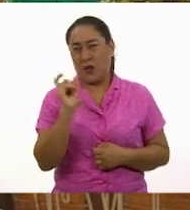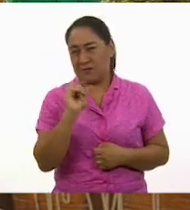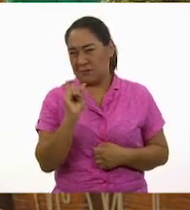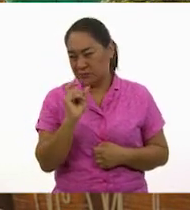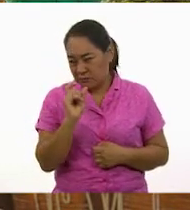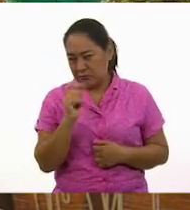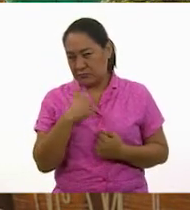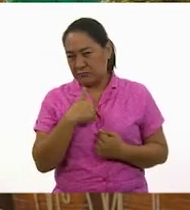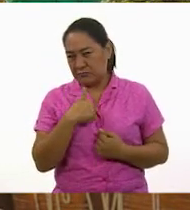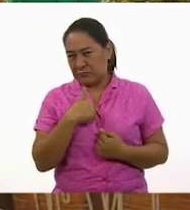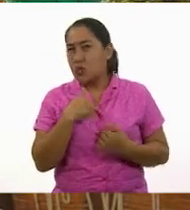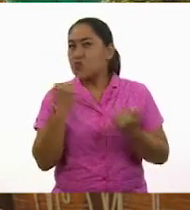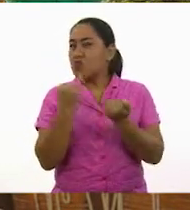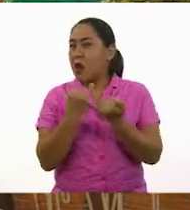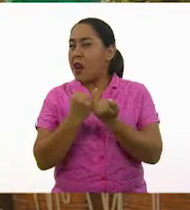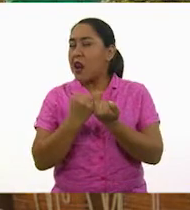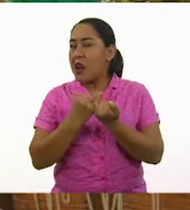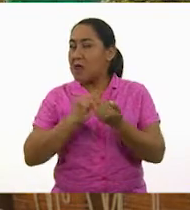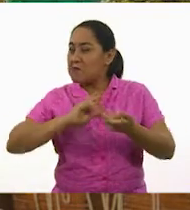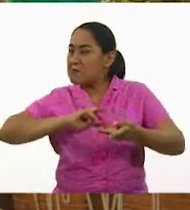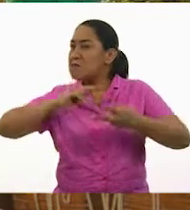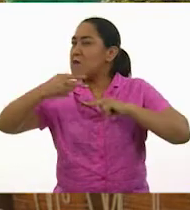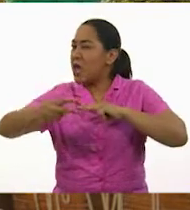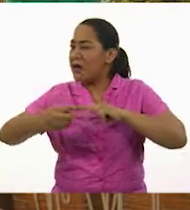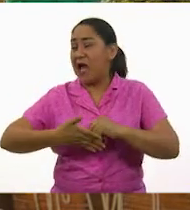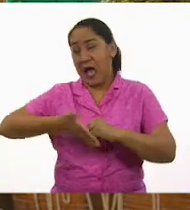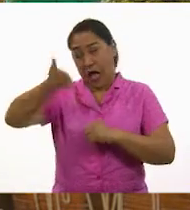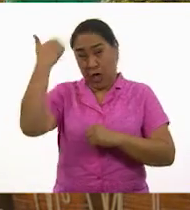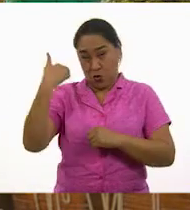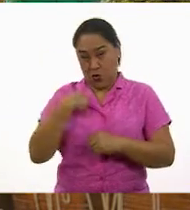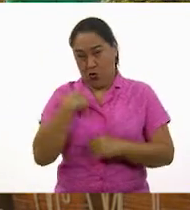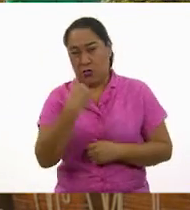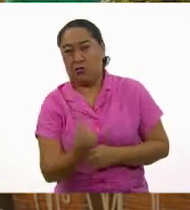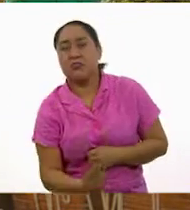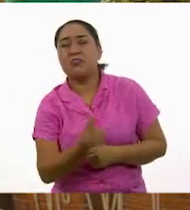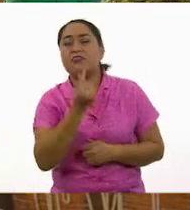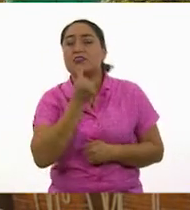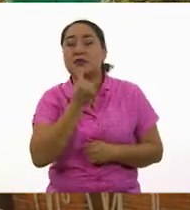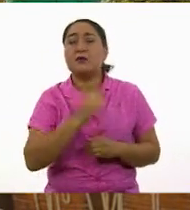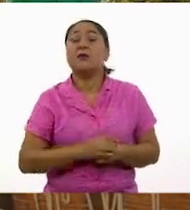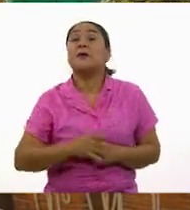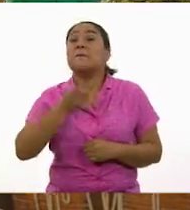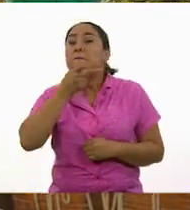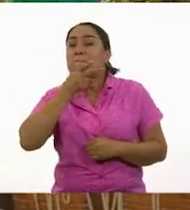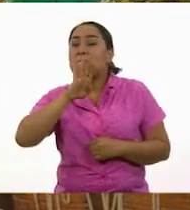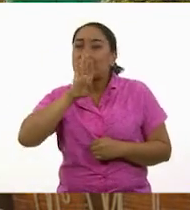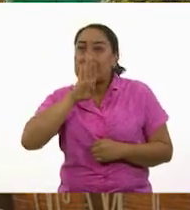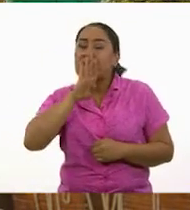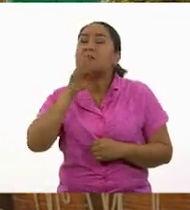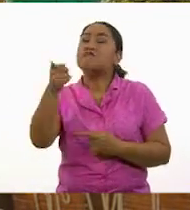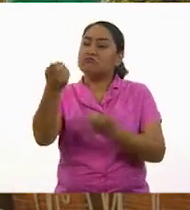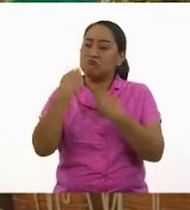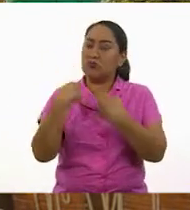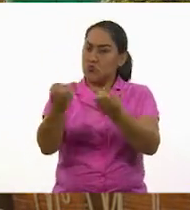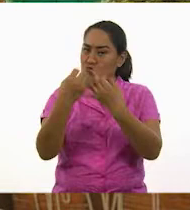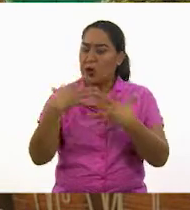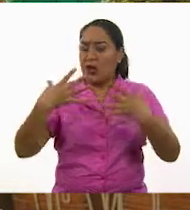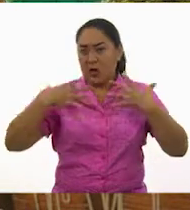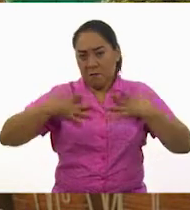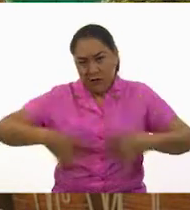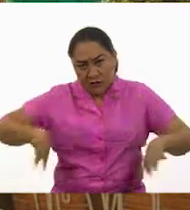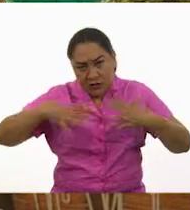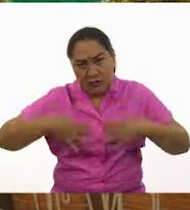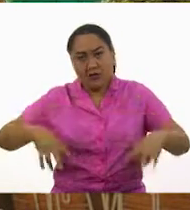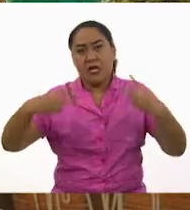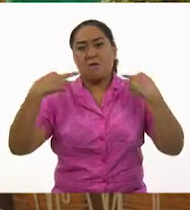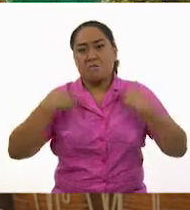de cosas me han pasado a mí. Desde que era niña, mis padres me compraban vestidos, muñecas,